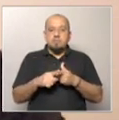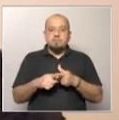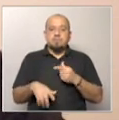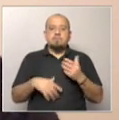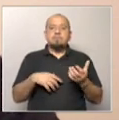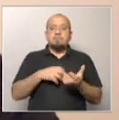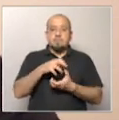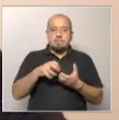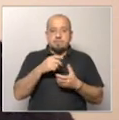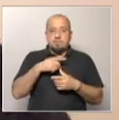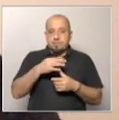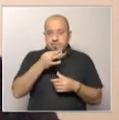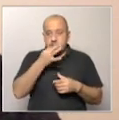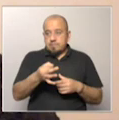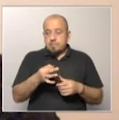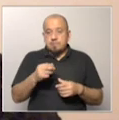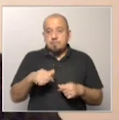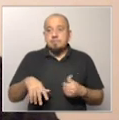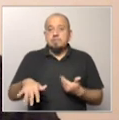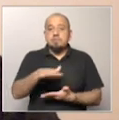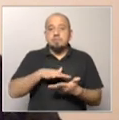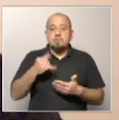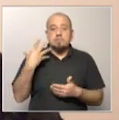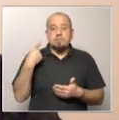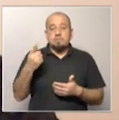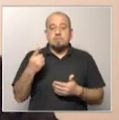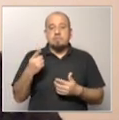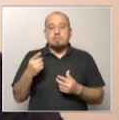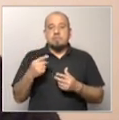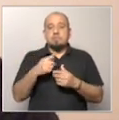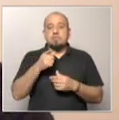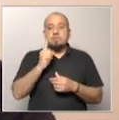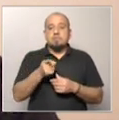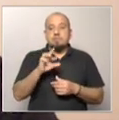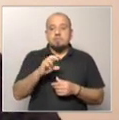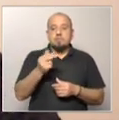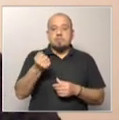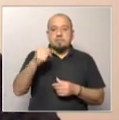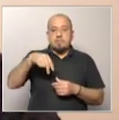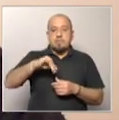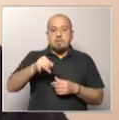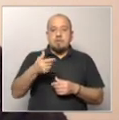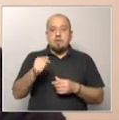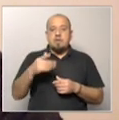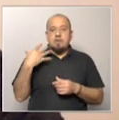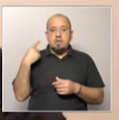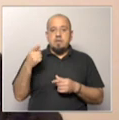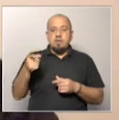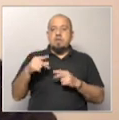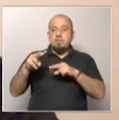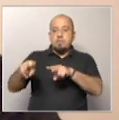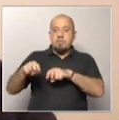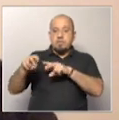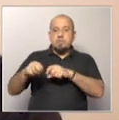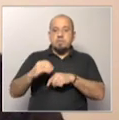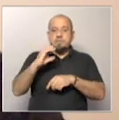esto por algo que no comenté, que es, bueno, la situación del director general de la granja, que es una dirección general del Ministerio de Ganadería,